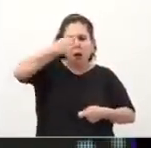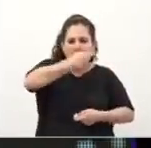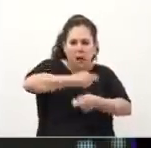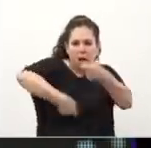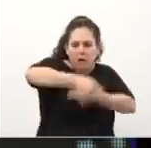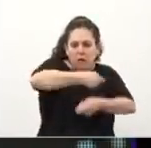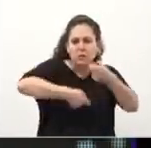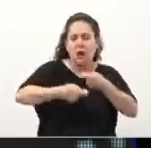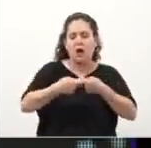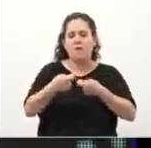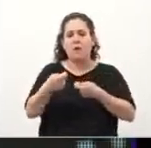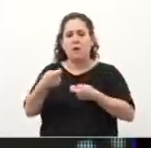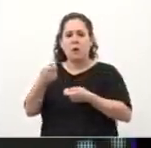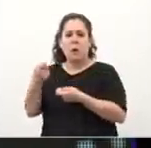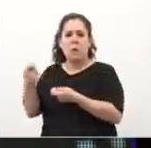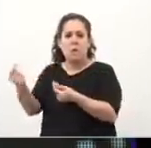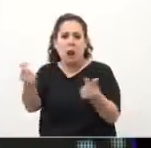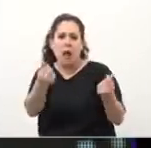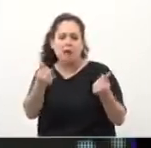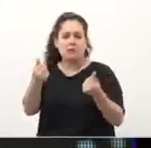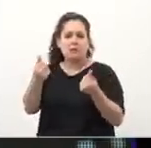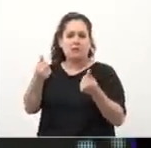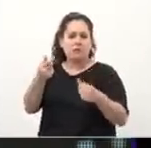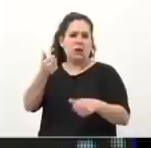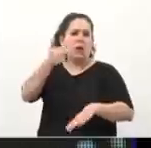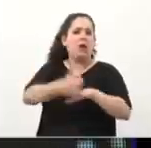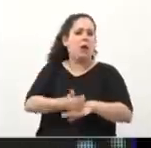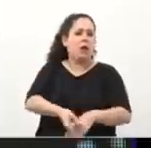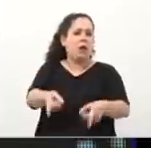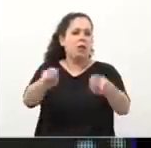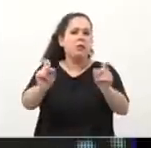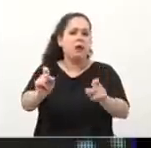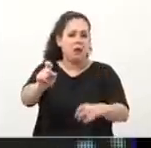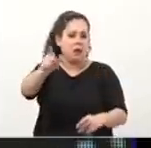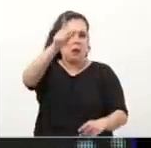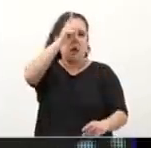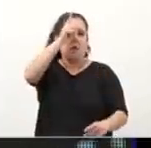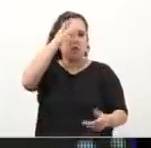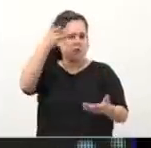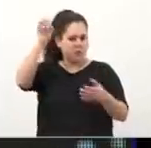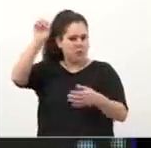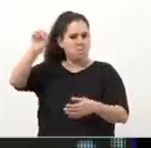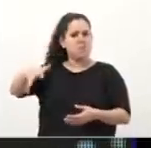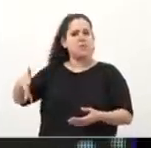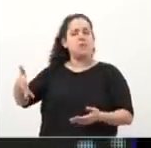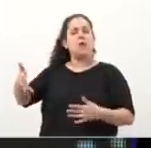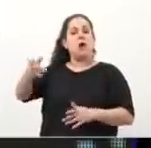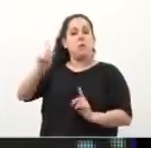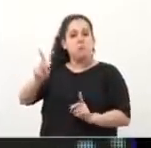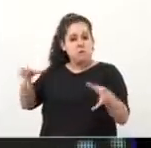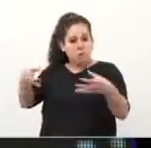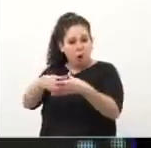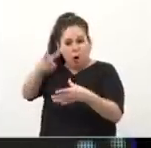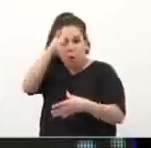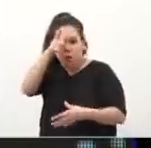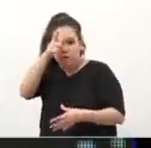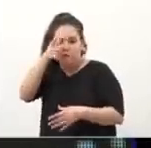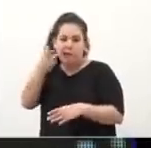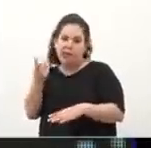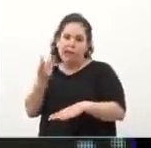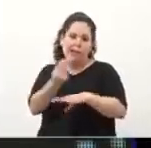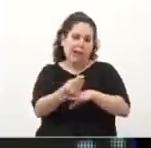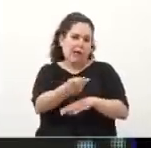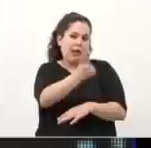trata, de los grandes delitos, está la policía? A tal punto es así que los policías puestos como jefes de esta nueva